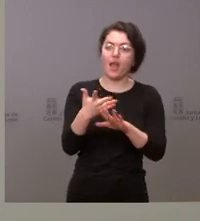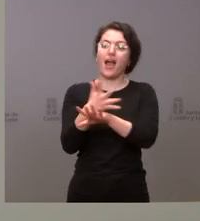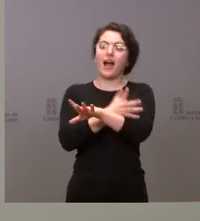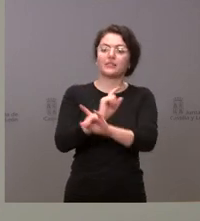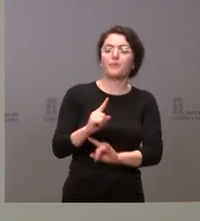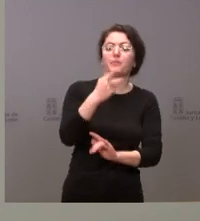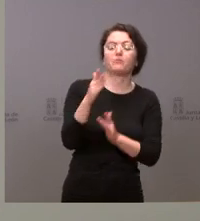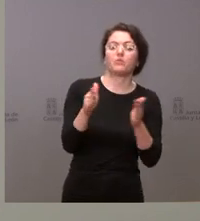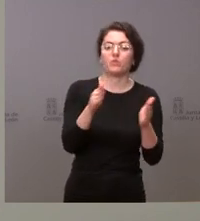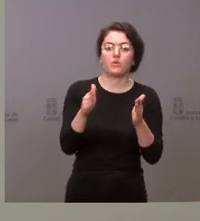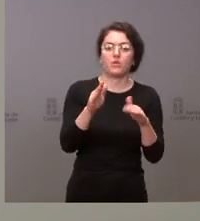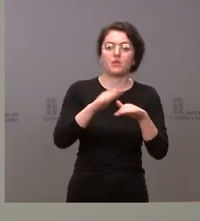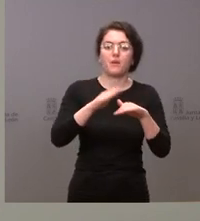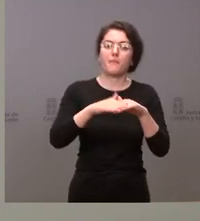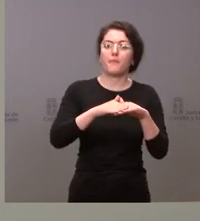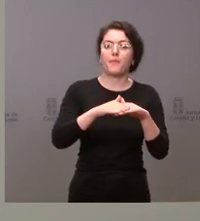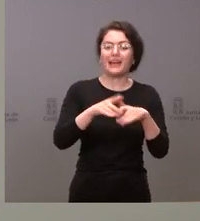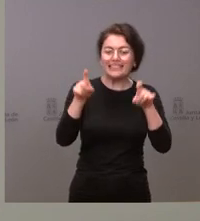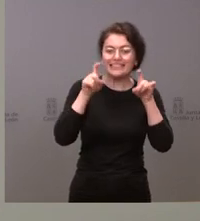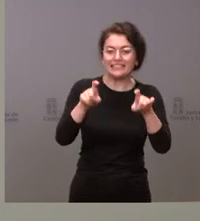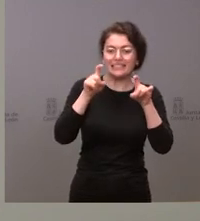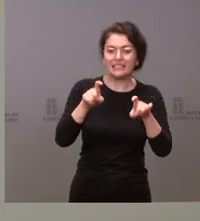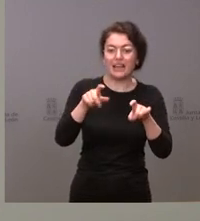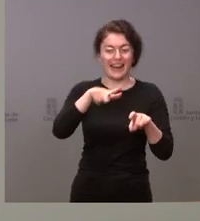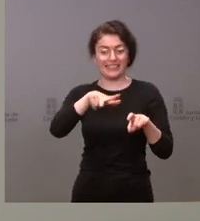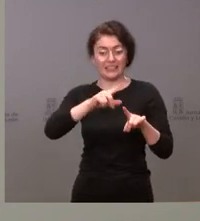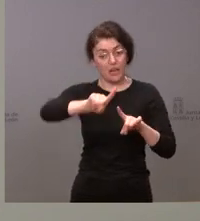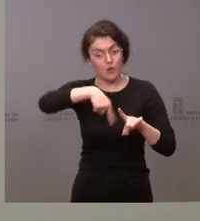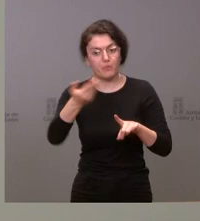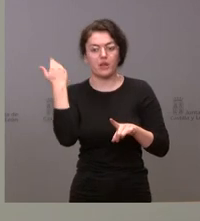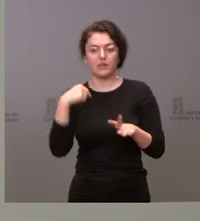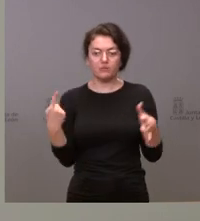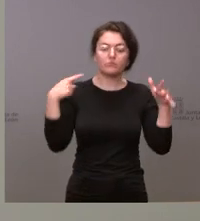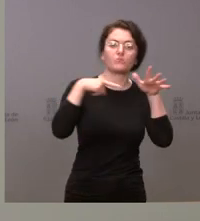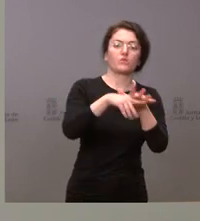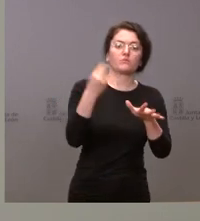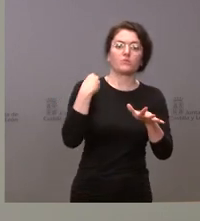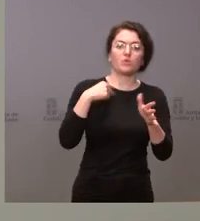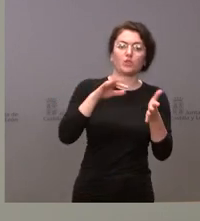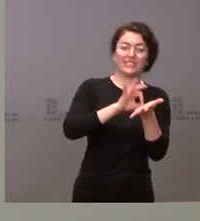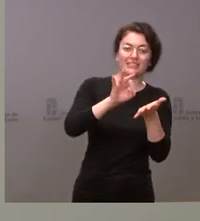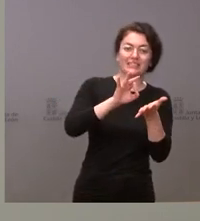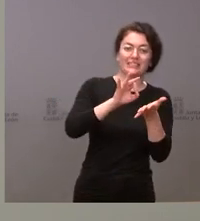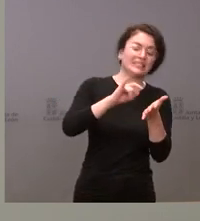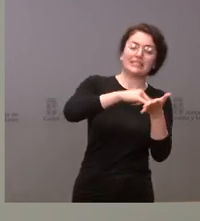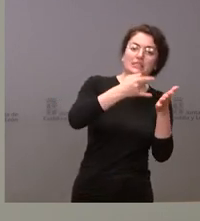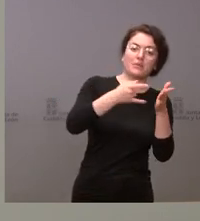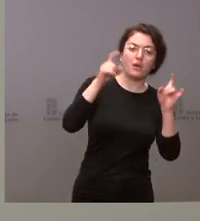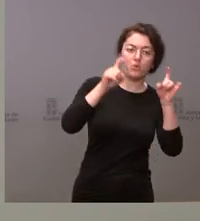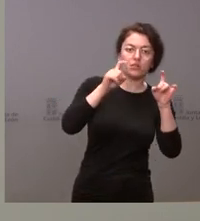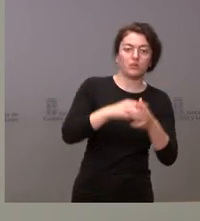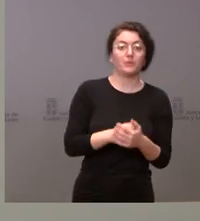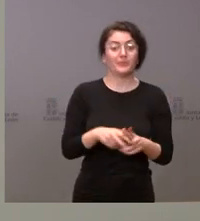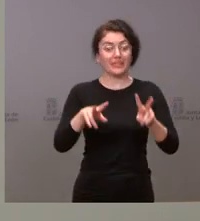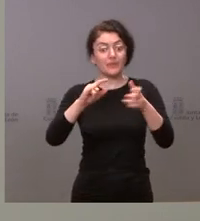conocimiento del idioma antes de proceder a la integración ordinaria en el sistema educativo. Del sistema sanitario les he comentado